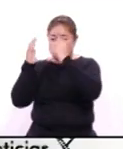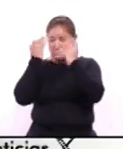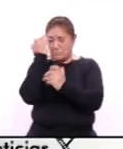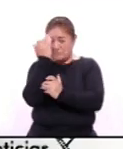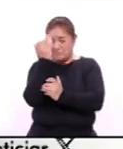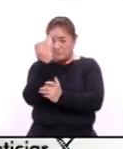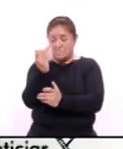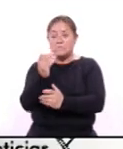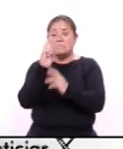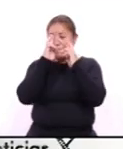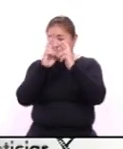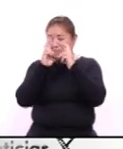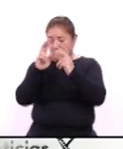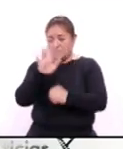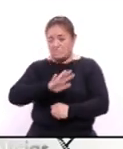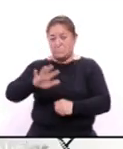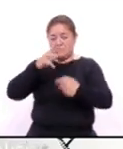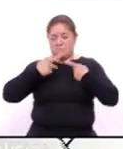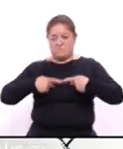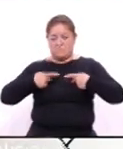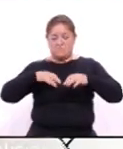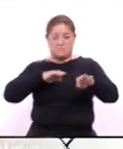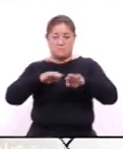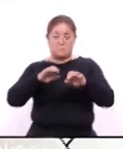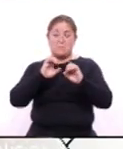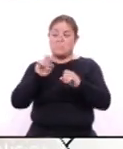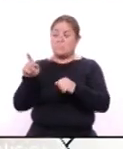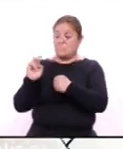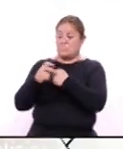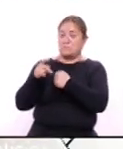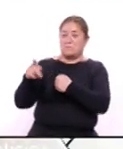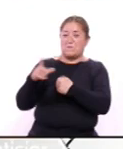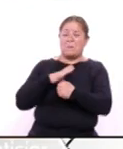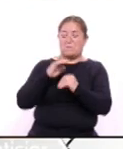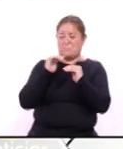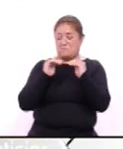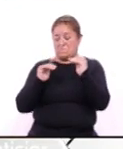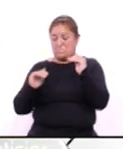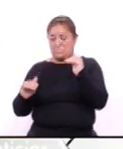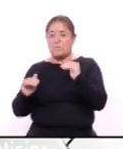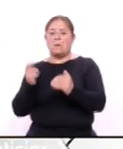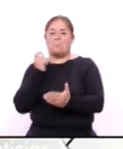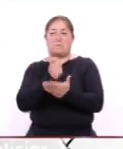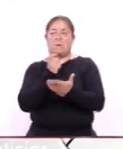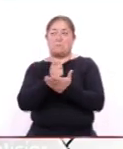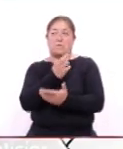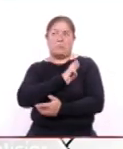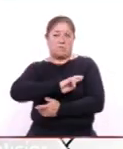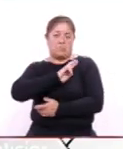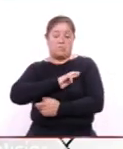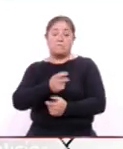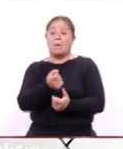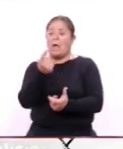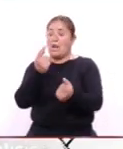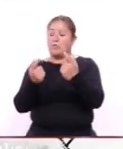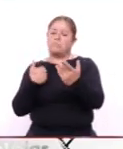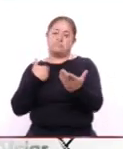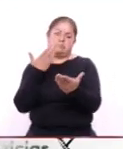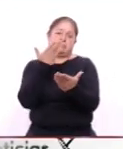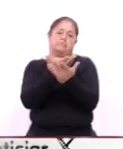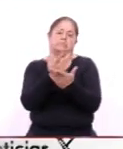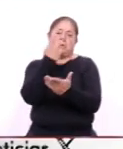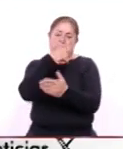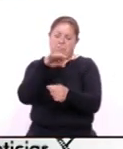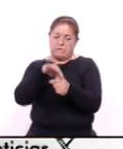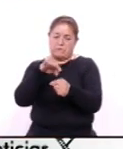respete a la clase trabajadora o una directiva europea para limitar los precios de los alquileres Estas son algunas de las propuestas para